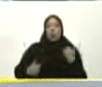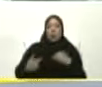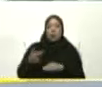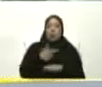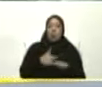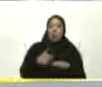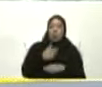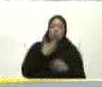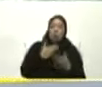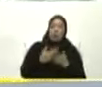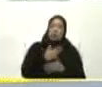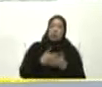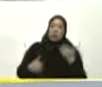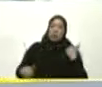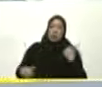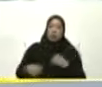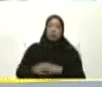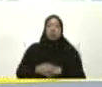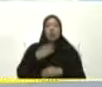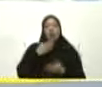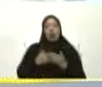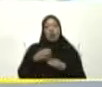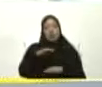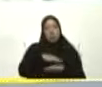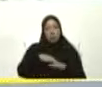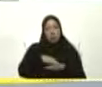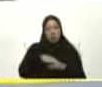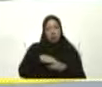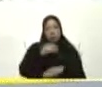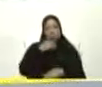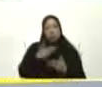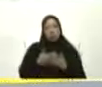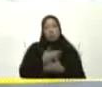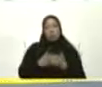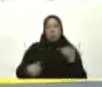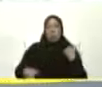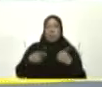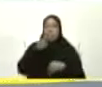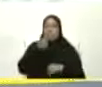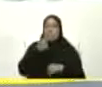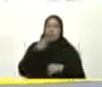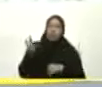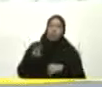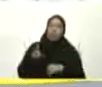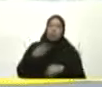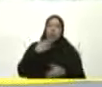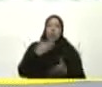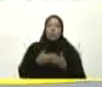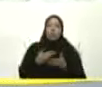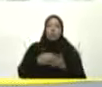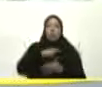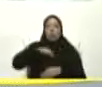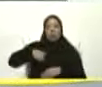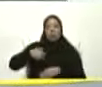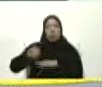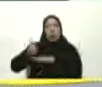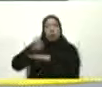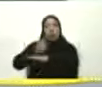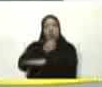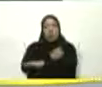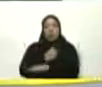Gracias Presidente Gracias Ministro Gracias Misión Bella Venezuela Gracias A nuestras Autoridades